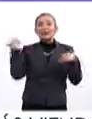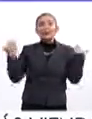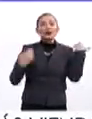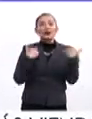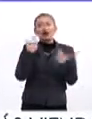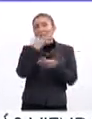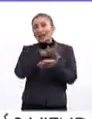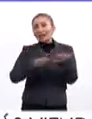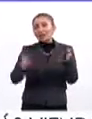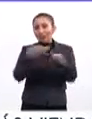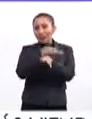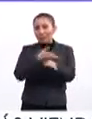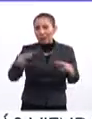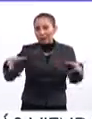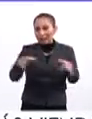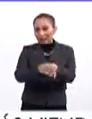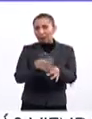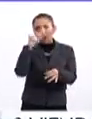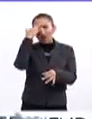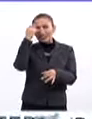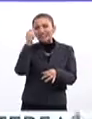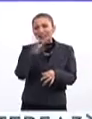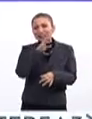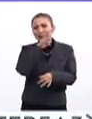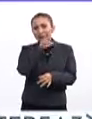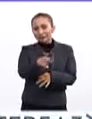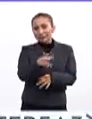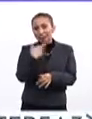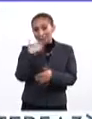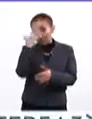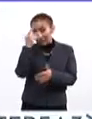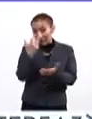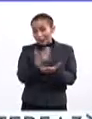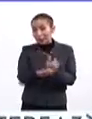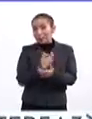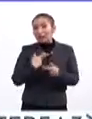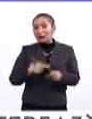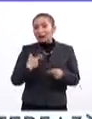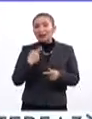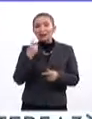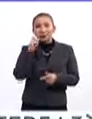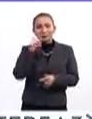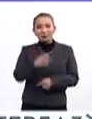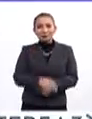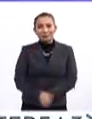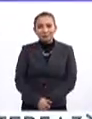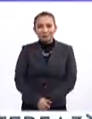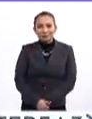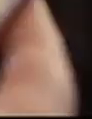Diviértete leyendo en familia. Así que, ¿quieren conocer los resultados? ¿Quieren conocer los ganadores? Veamos esta nota.